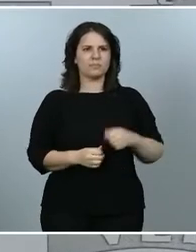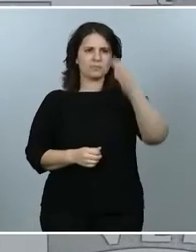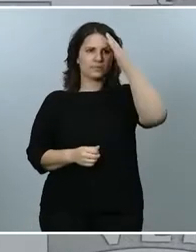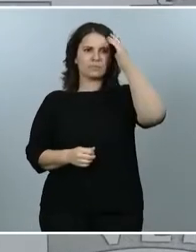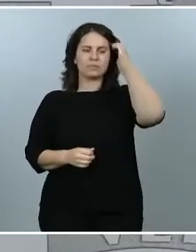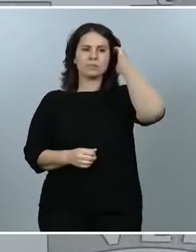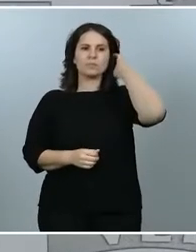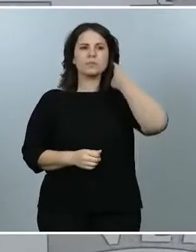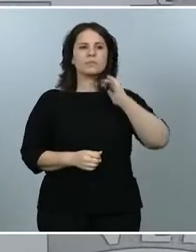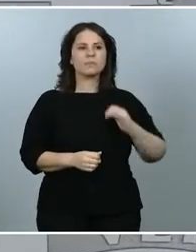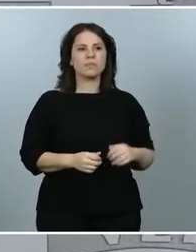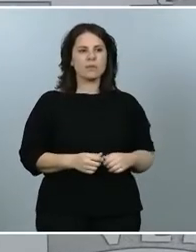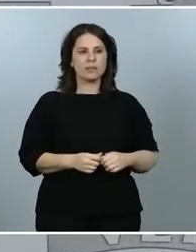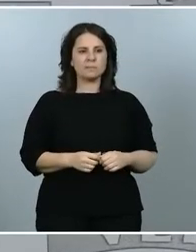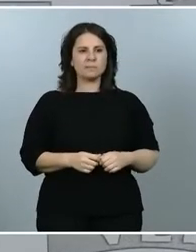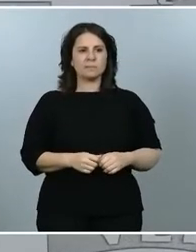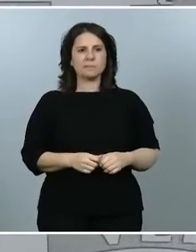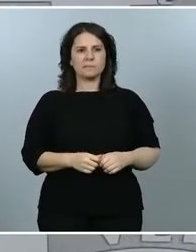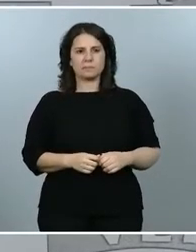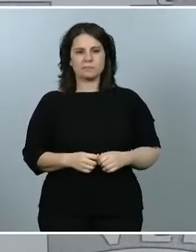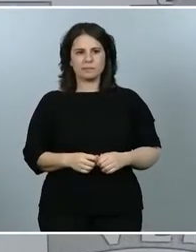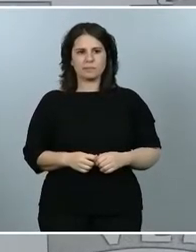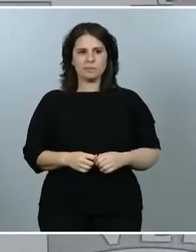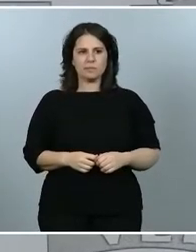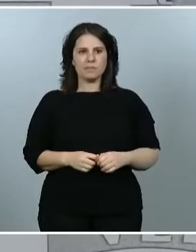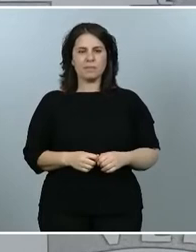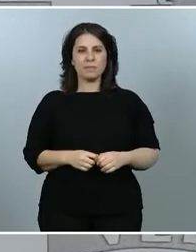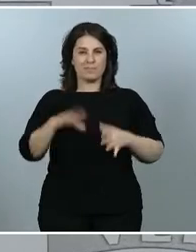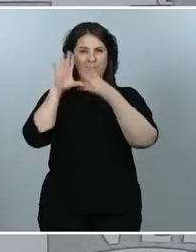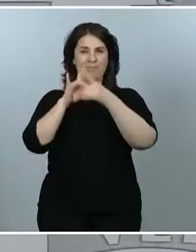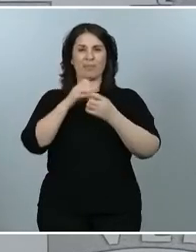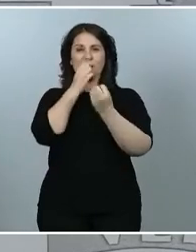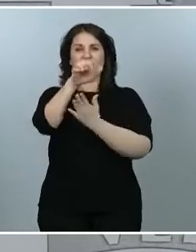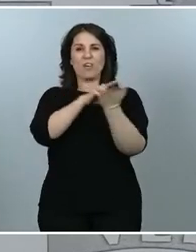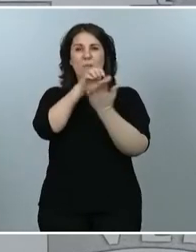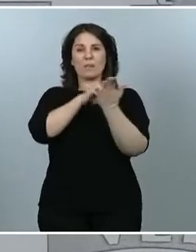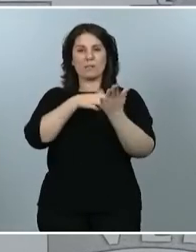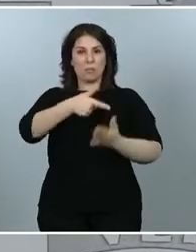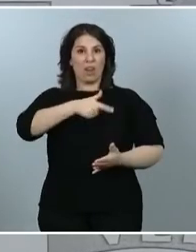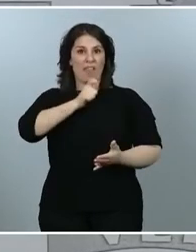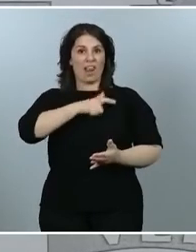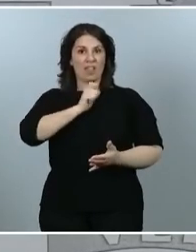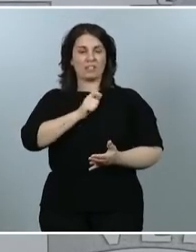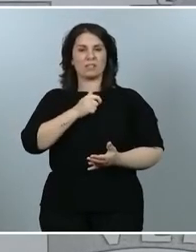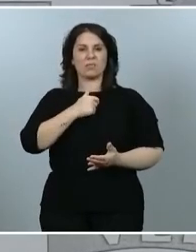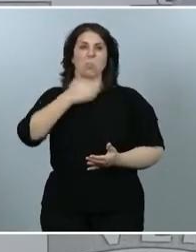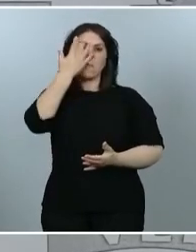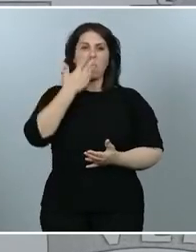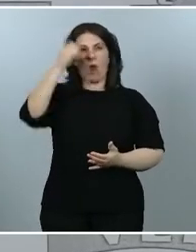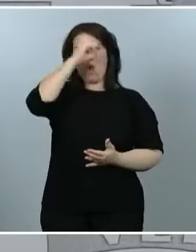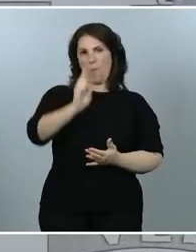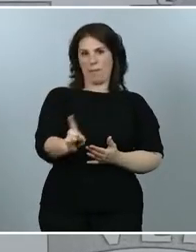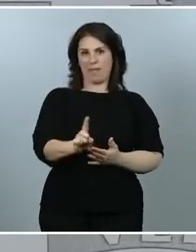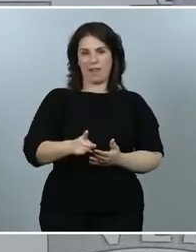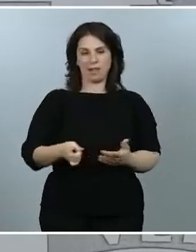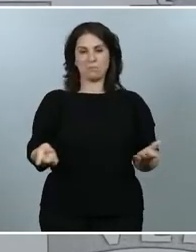En relación con los informes policiales, yo prefiero no opinar sobre ellos. Lo que sí que me gustaría es que se elaboraran con